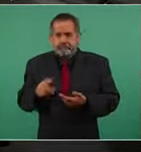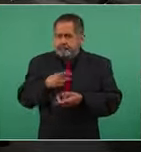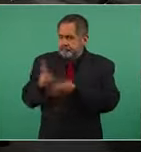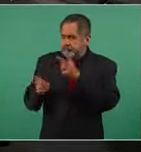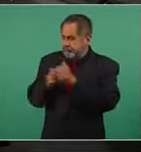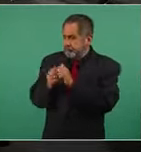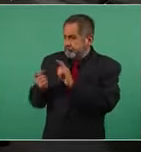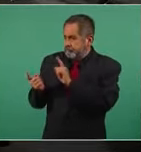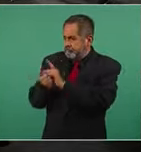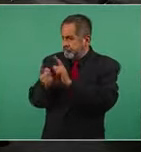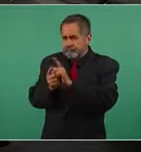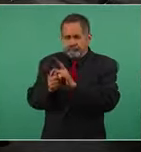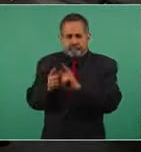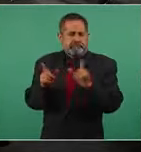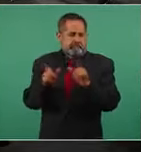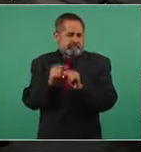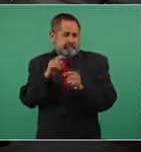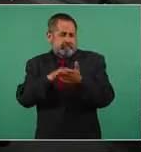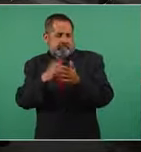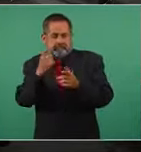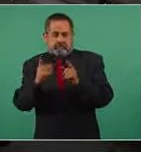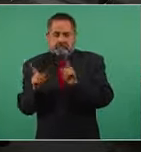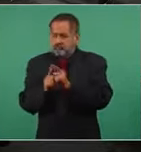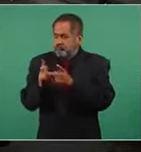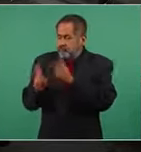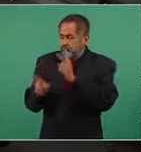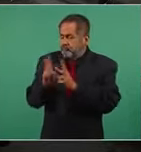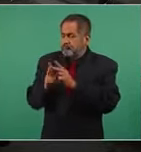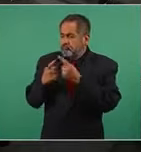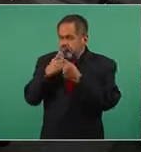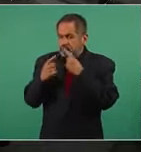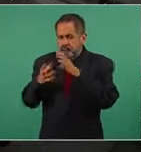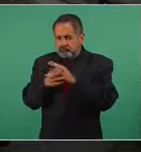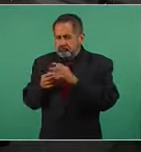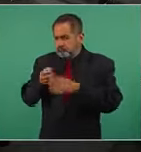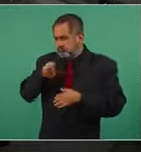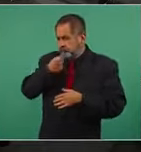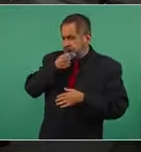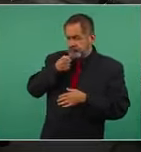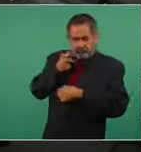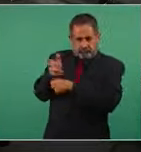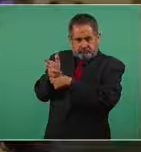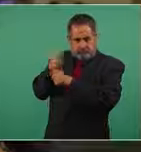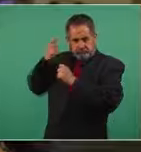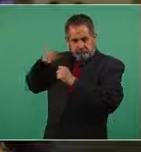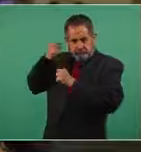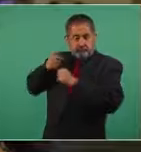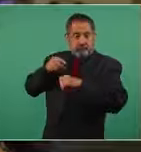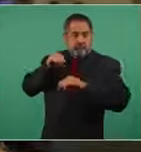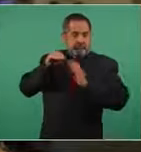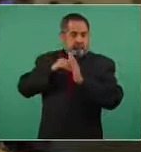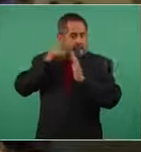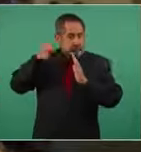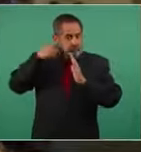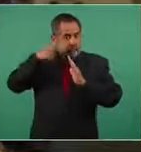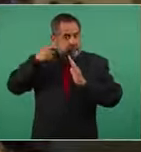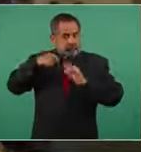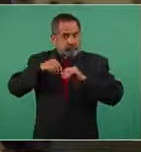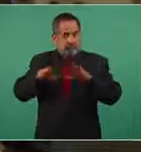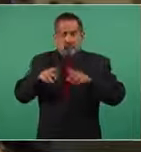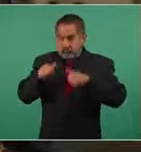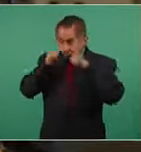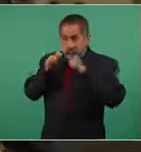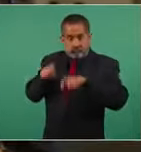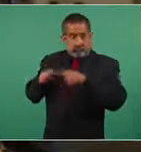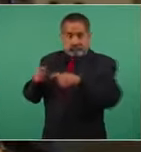solamente por mencionar uno estábamos haciendo una toma porque se está preparando un documental porque nadie les ha